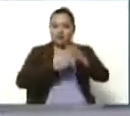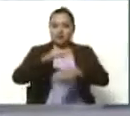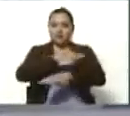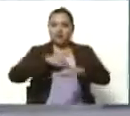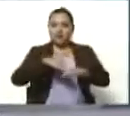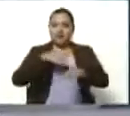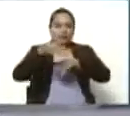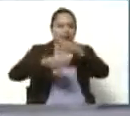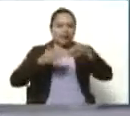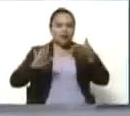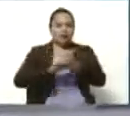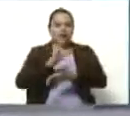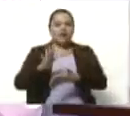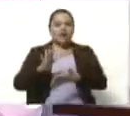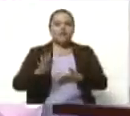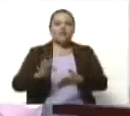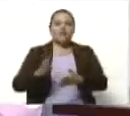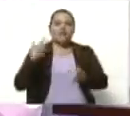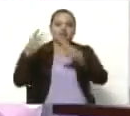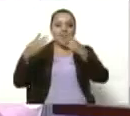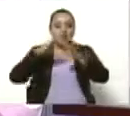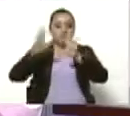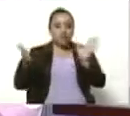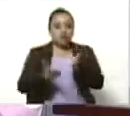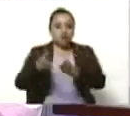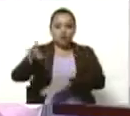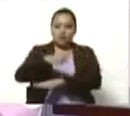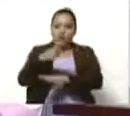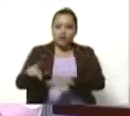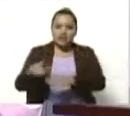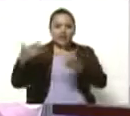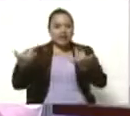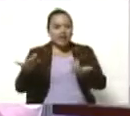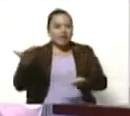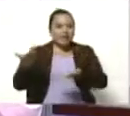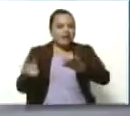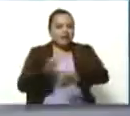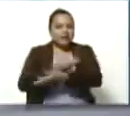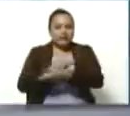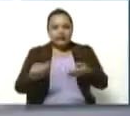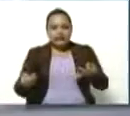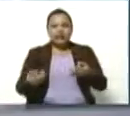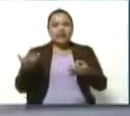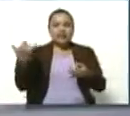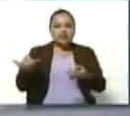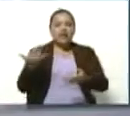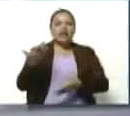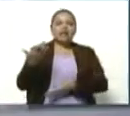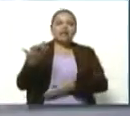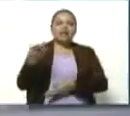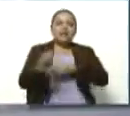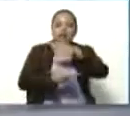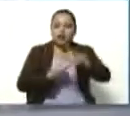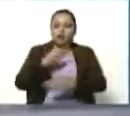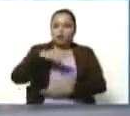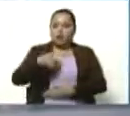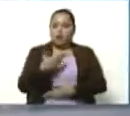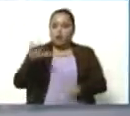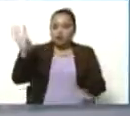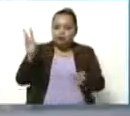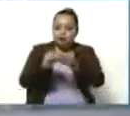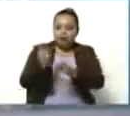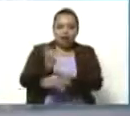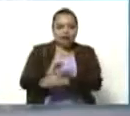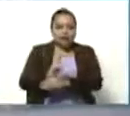poesía, el Festival Mundial de Poesía, nos dejó por supuesto seguro un balance exitoso del que ya se han venido dando detalles. Si usted nos puede resumir